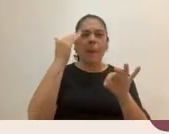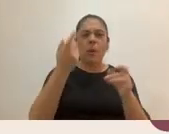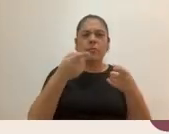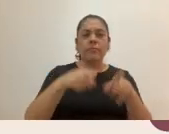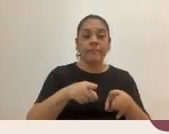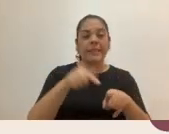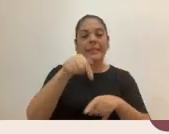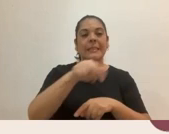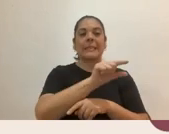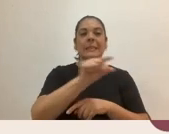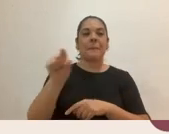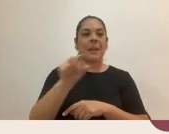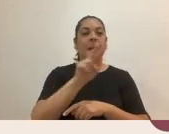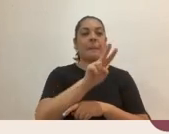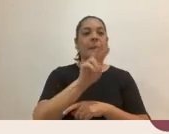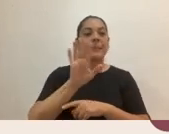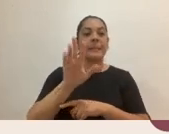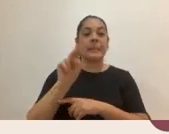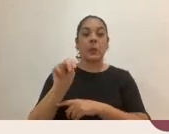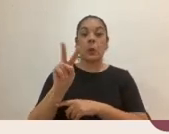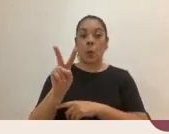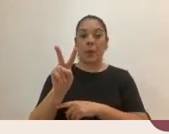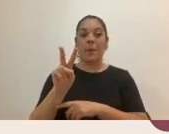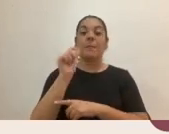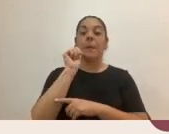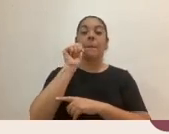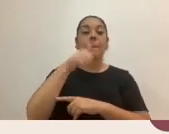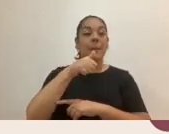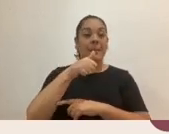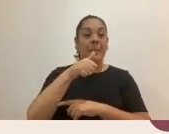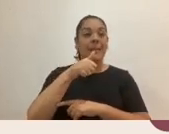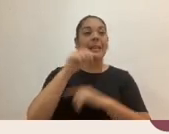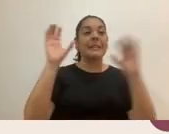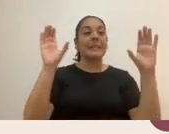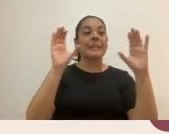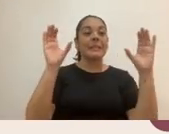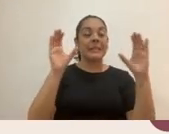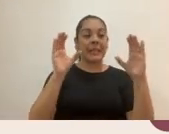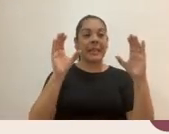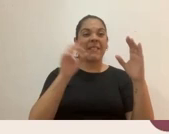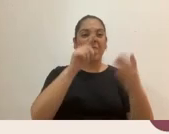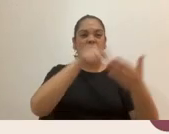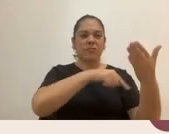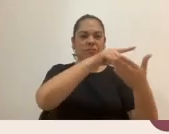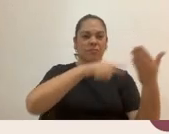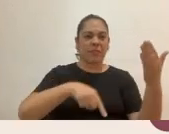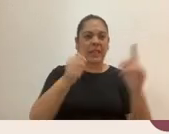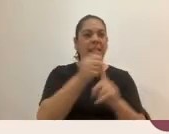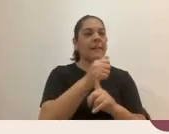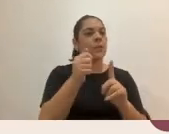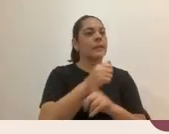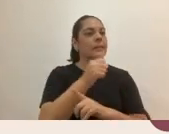noviembre, que es el día de mañana, el día de la conmemoración de la eliminación de la violencia contra las mujeres.